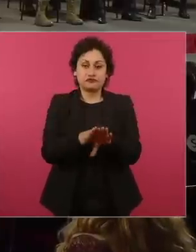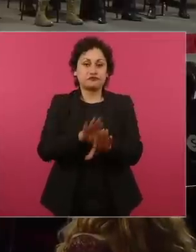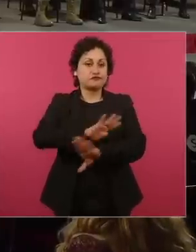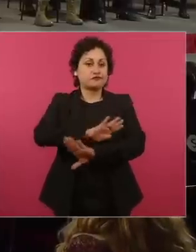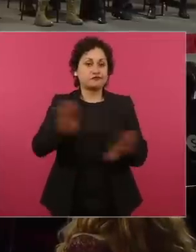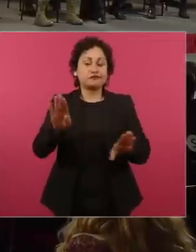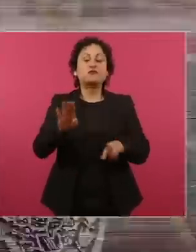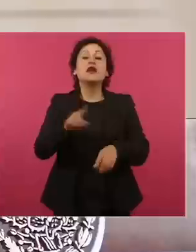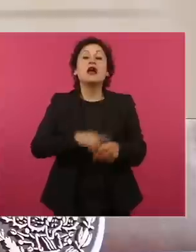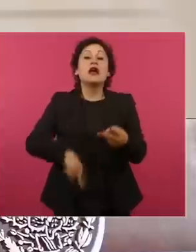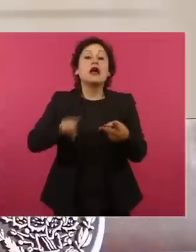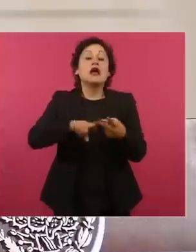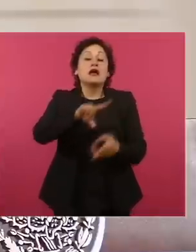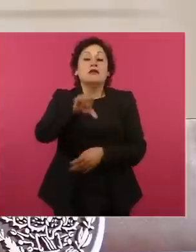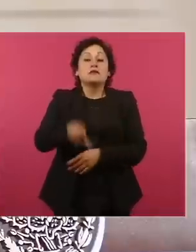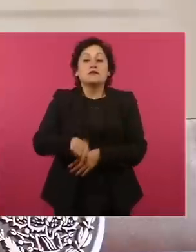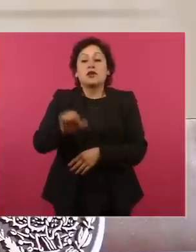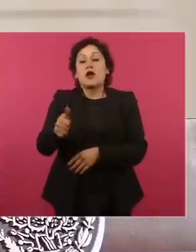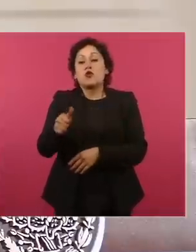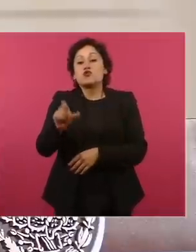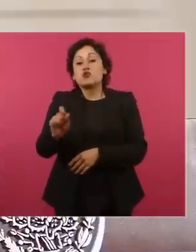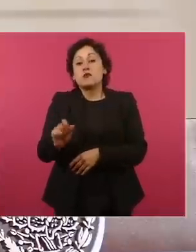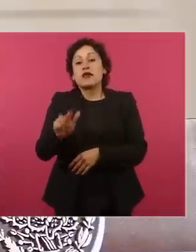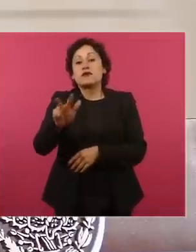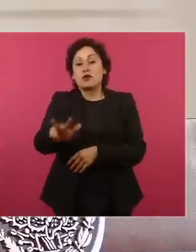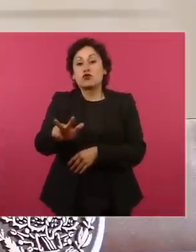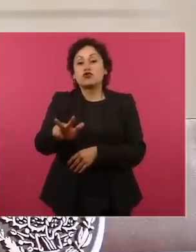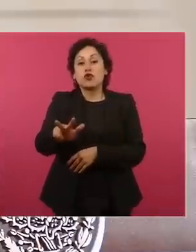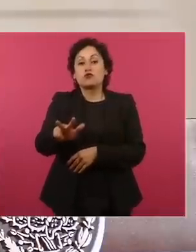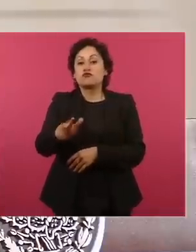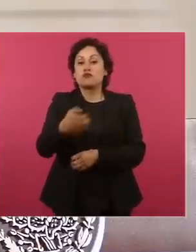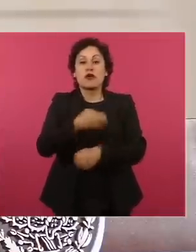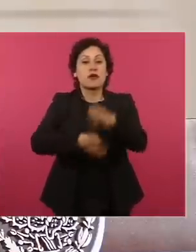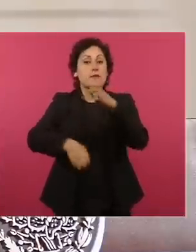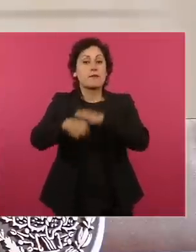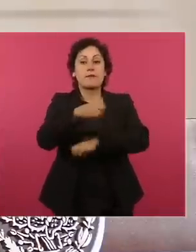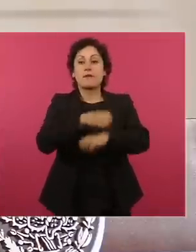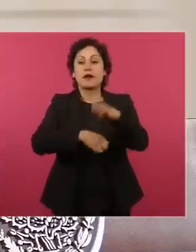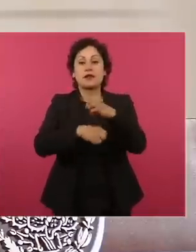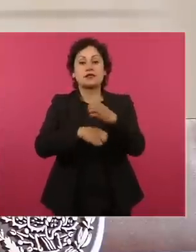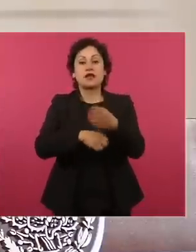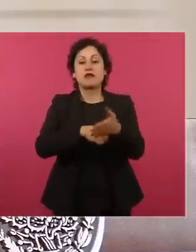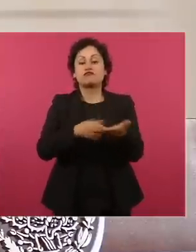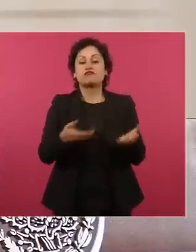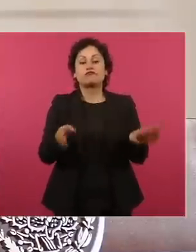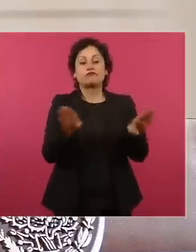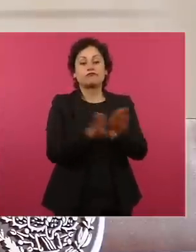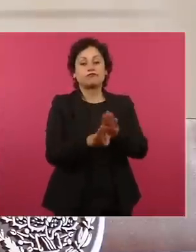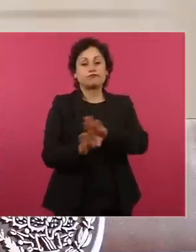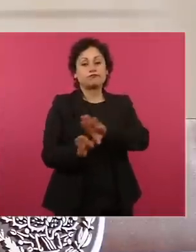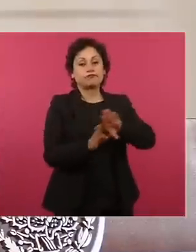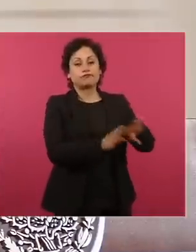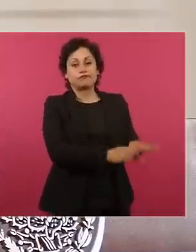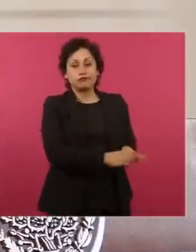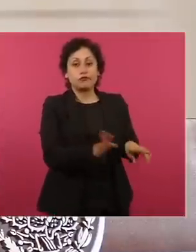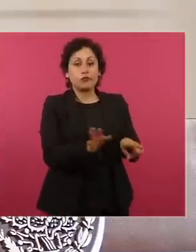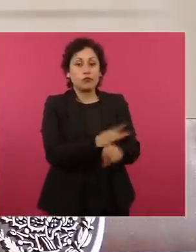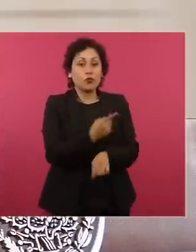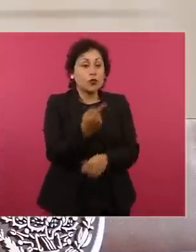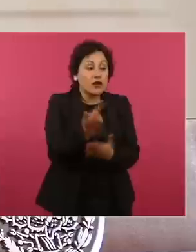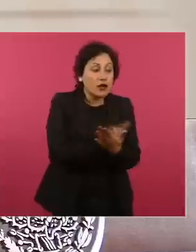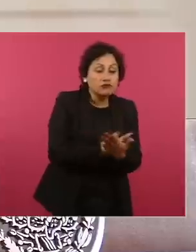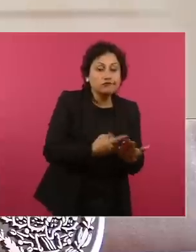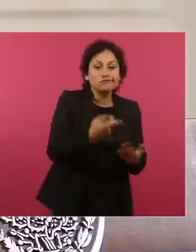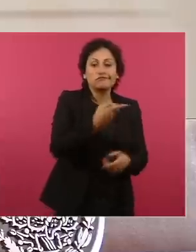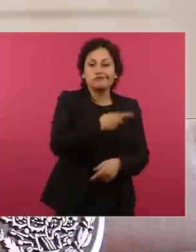de agosto suspendieron sus operaciones aéreas debido a las diferentes deudas para